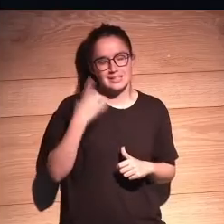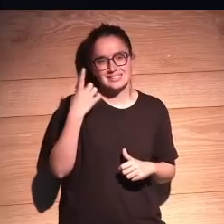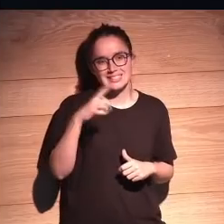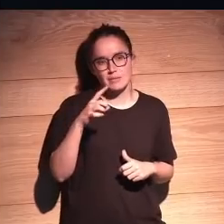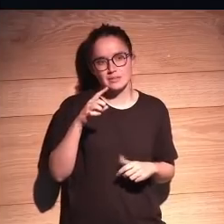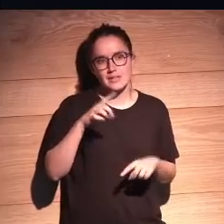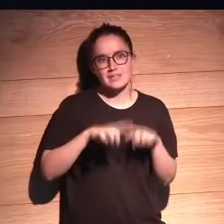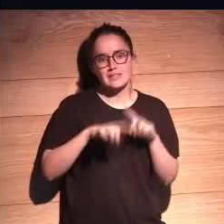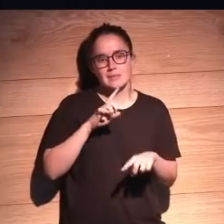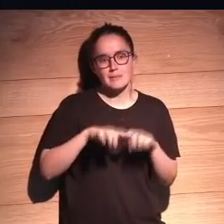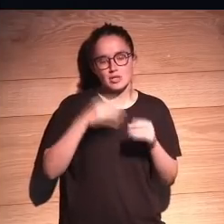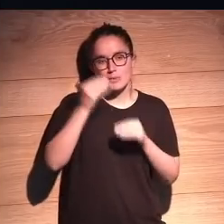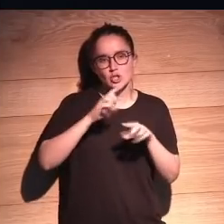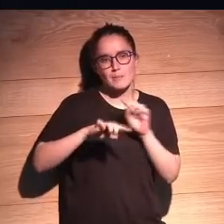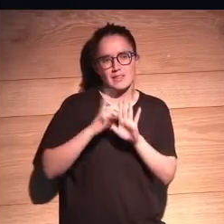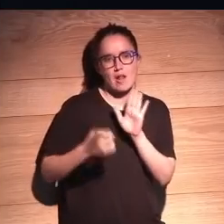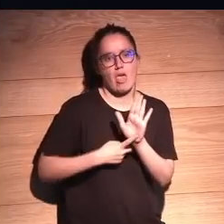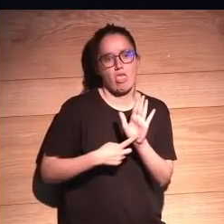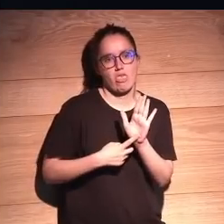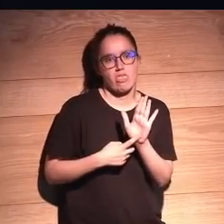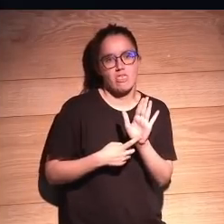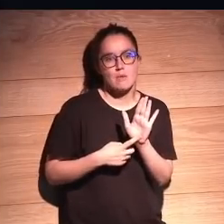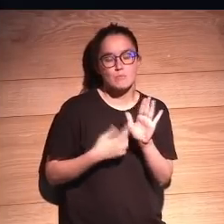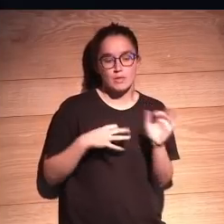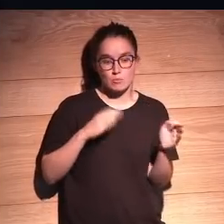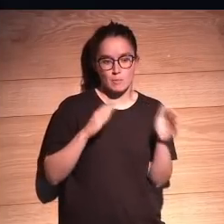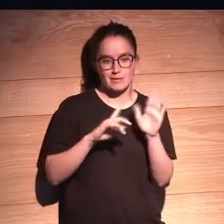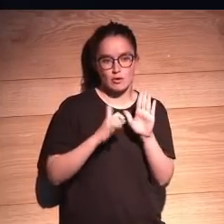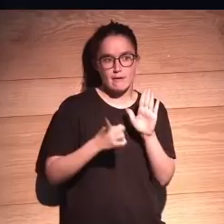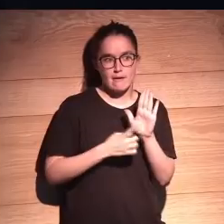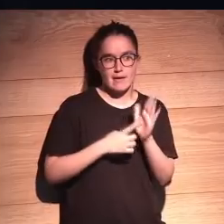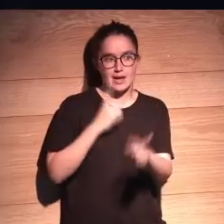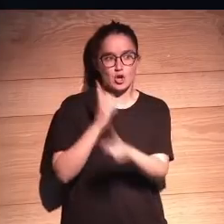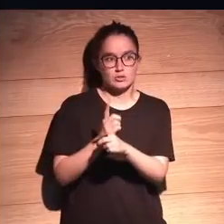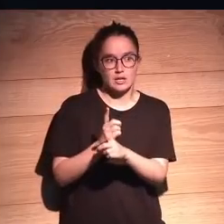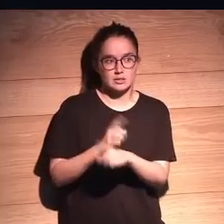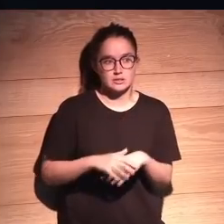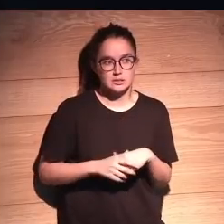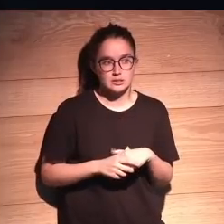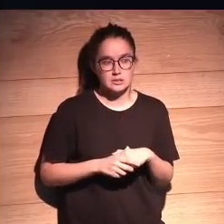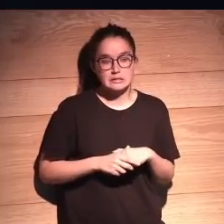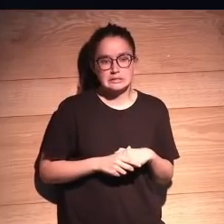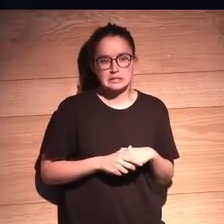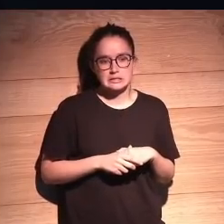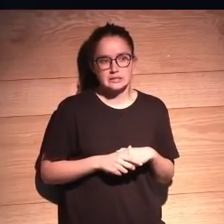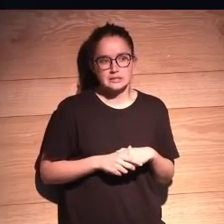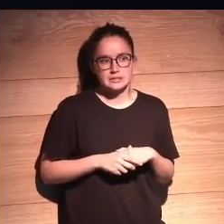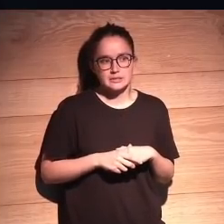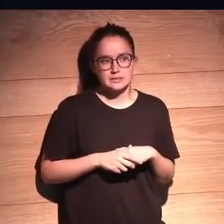dependerá de la legislación? me puede haber un instante que se legisle en contra hay que